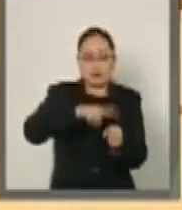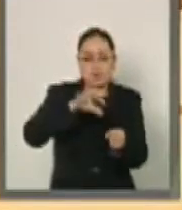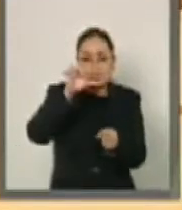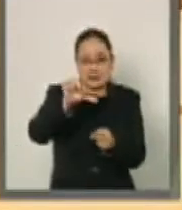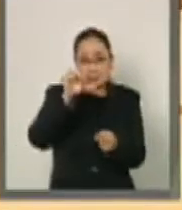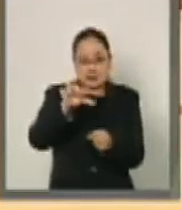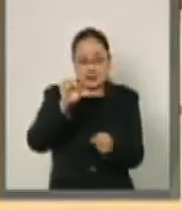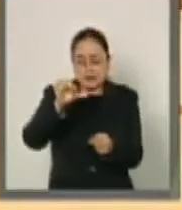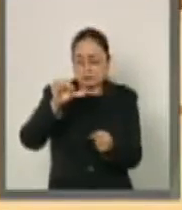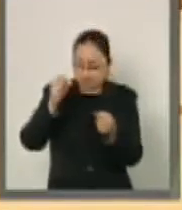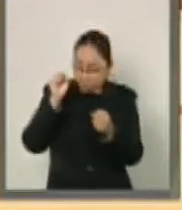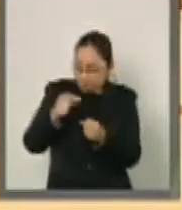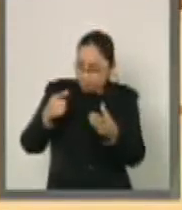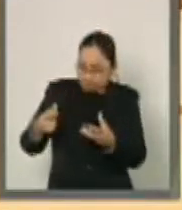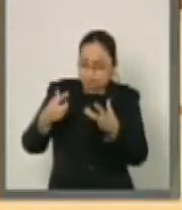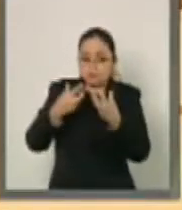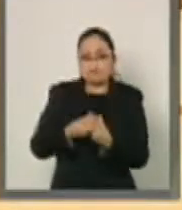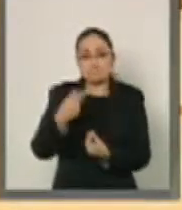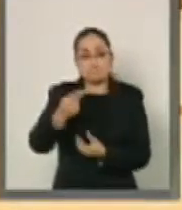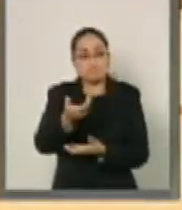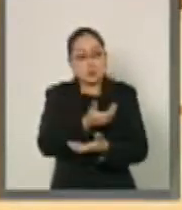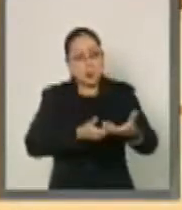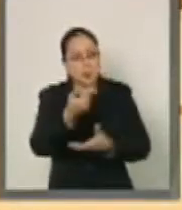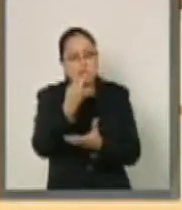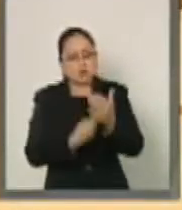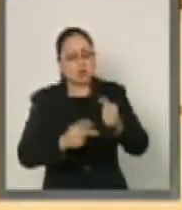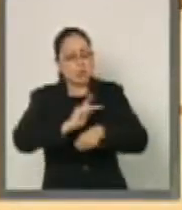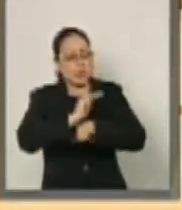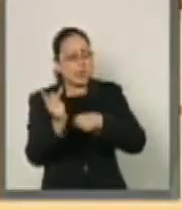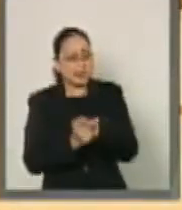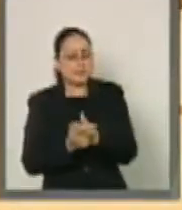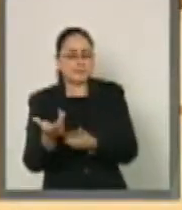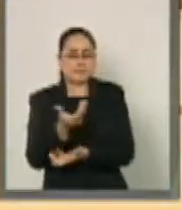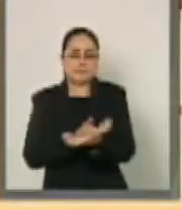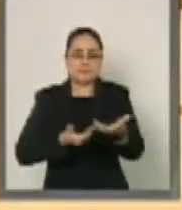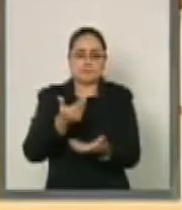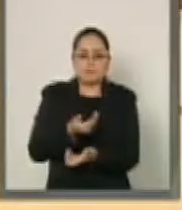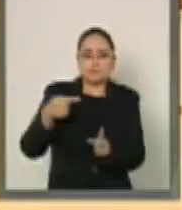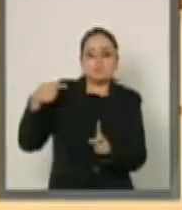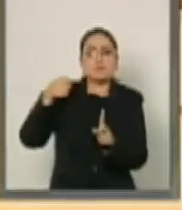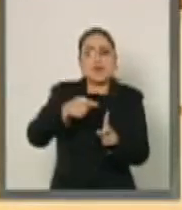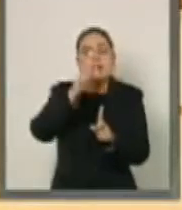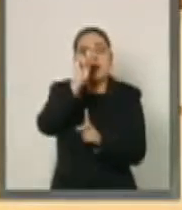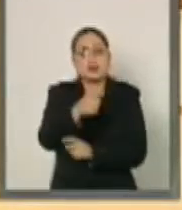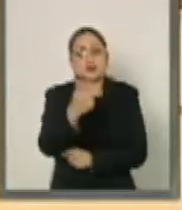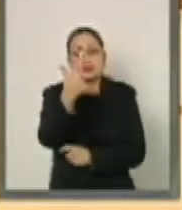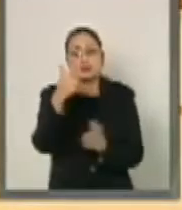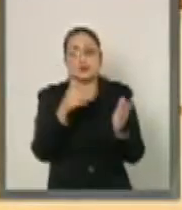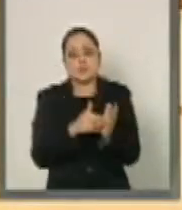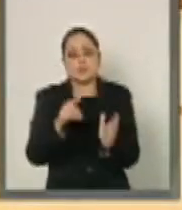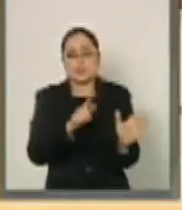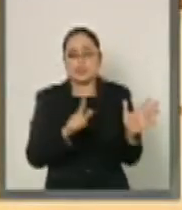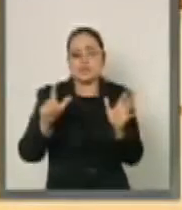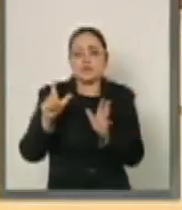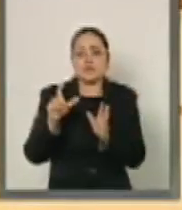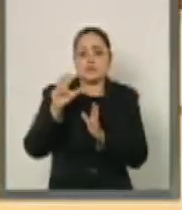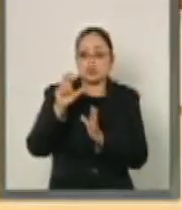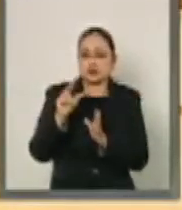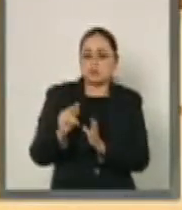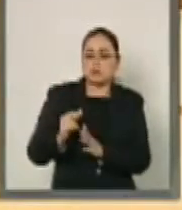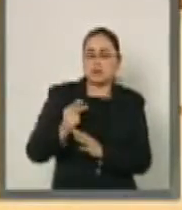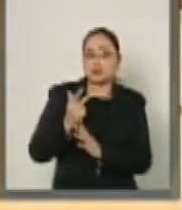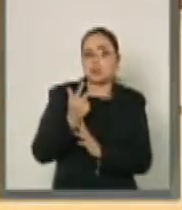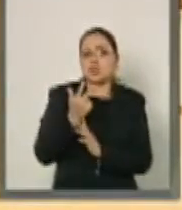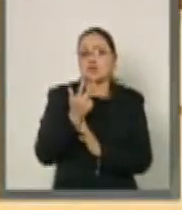el comercio bilateral se ubicó en 7 mil 788